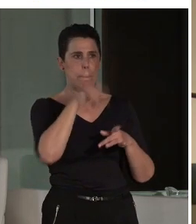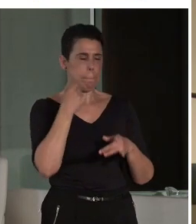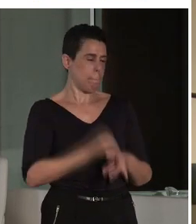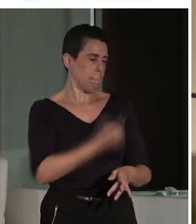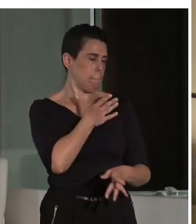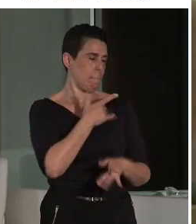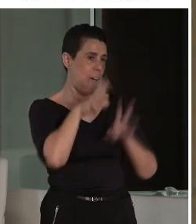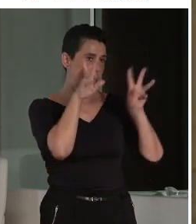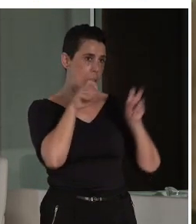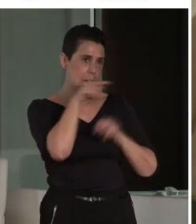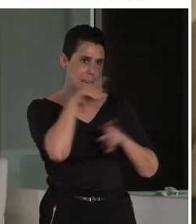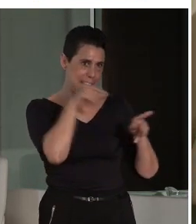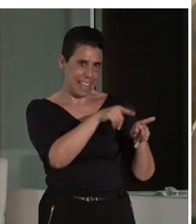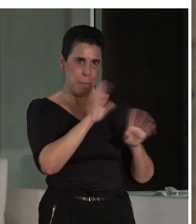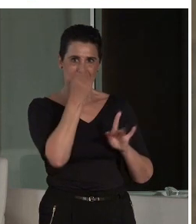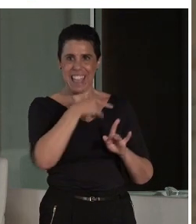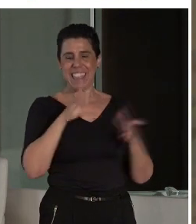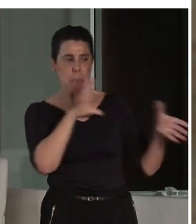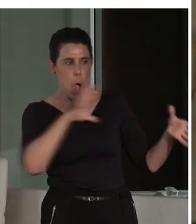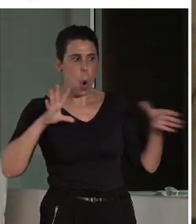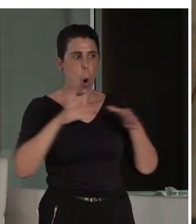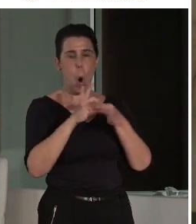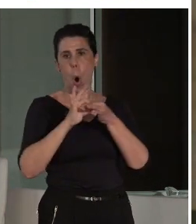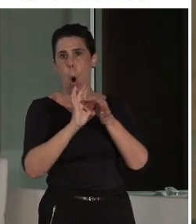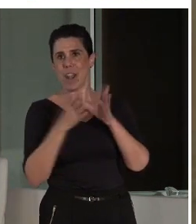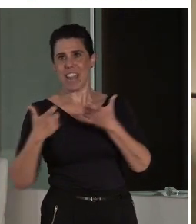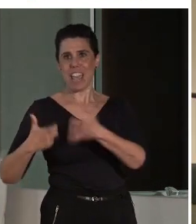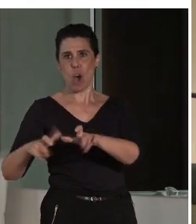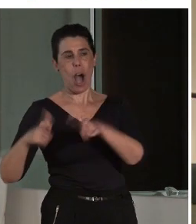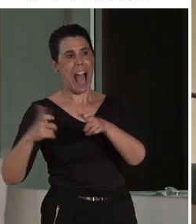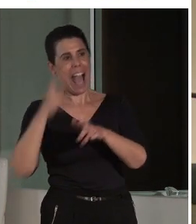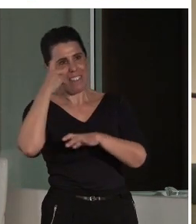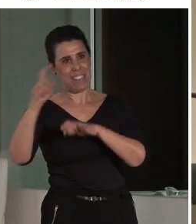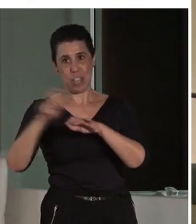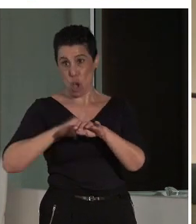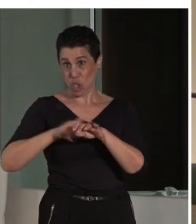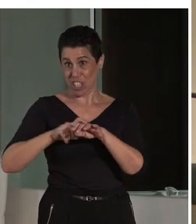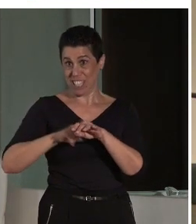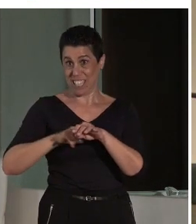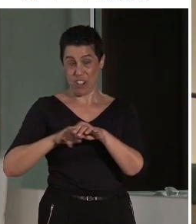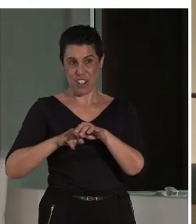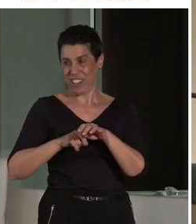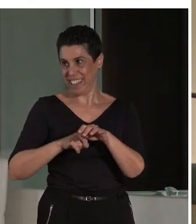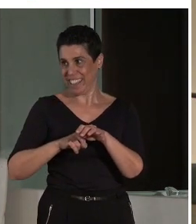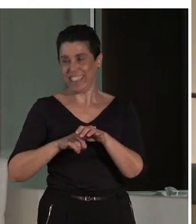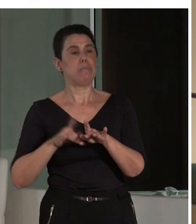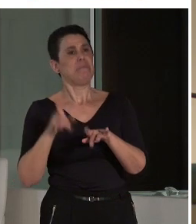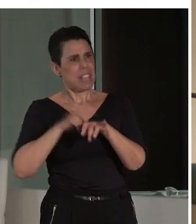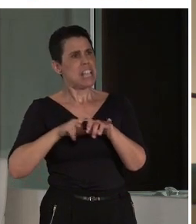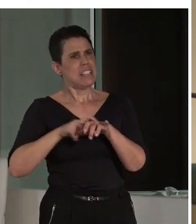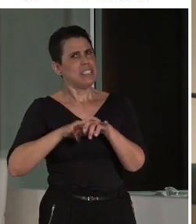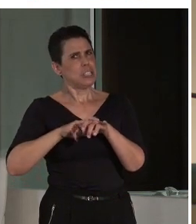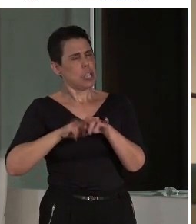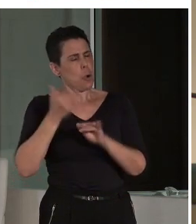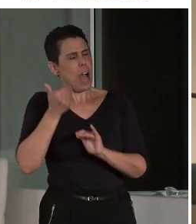además, me ha comentado, con psicología, que es muy importante la psicología además en estas temáticas para tener sensibilidad sobre